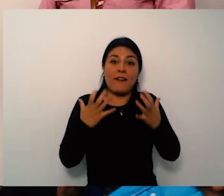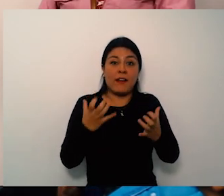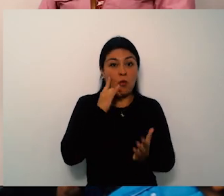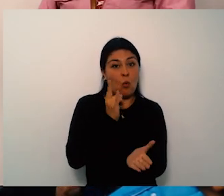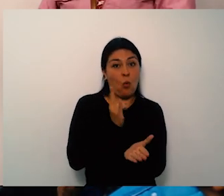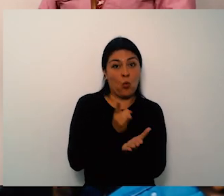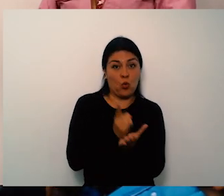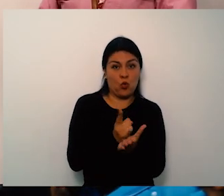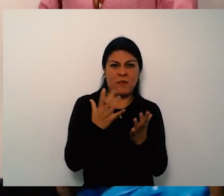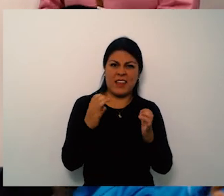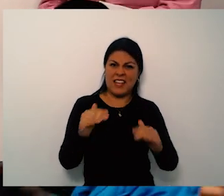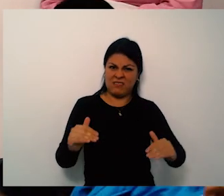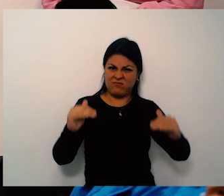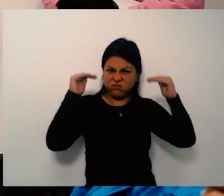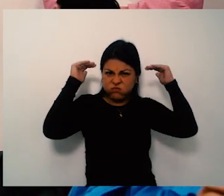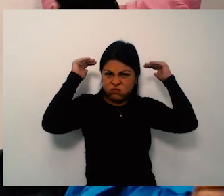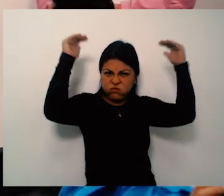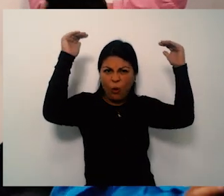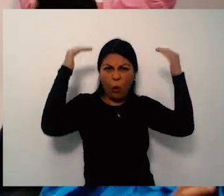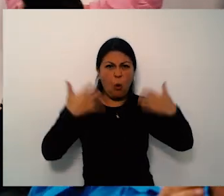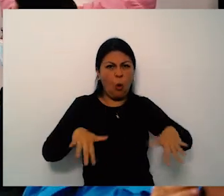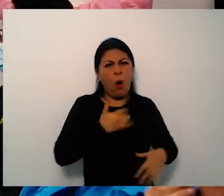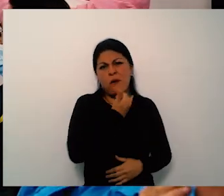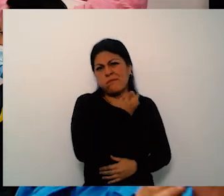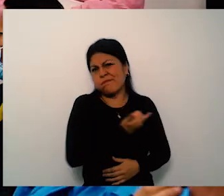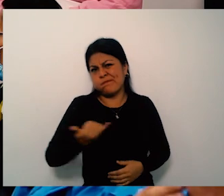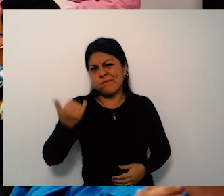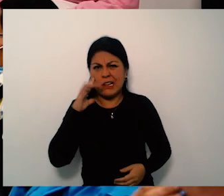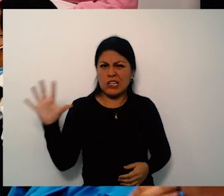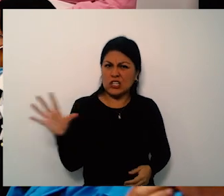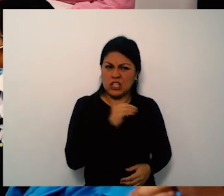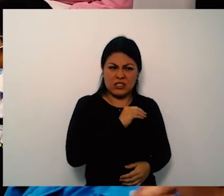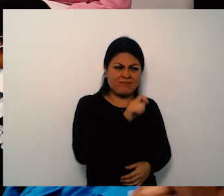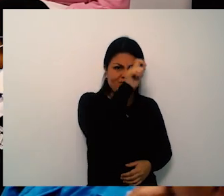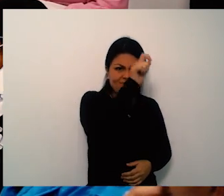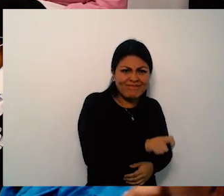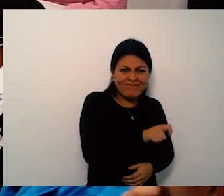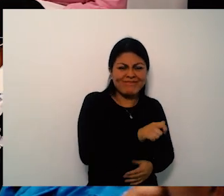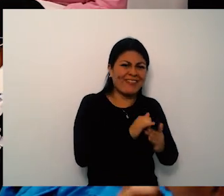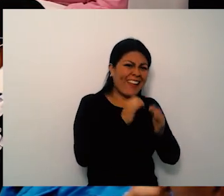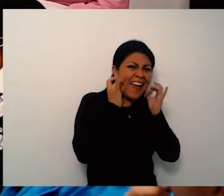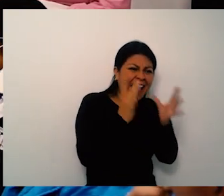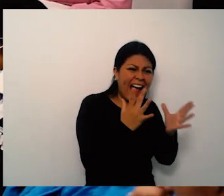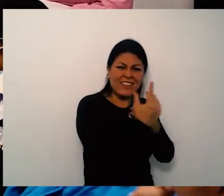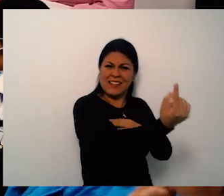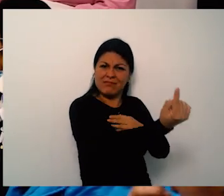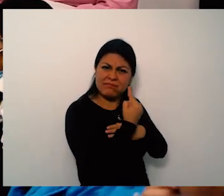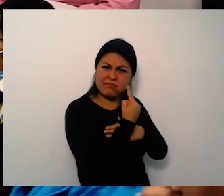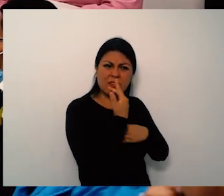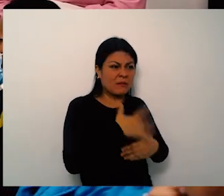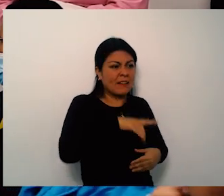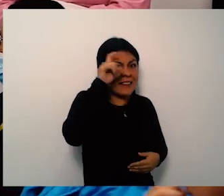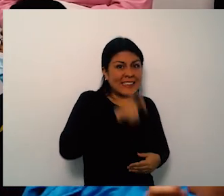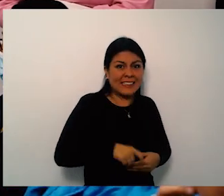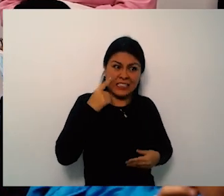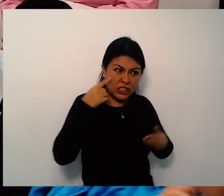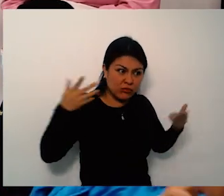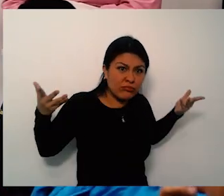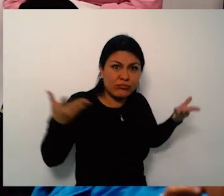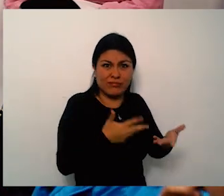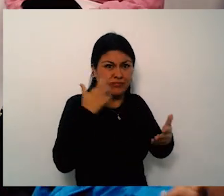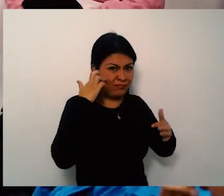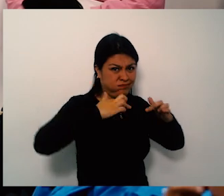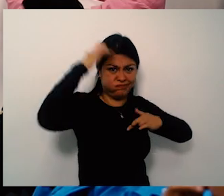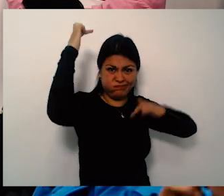medicalizada uno al día es decir es suficiente los equipos si las tuviéramos aquí pensando en plata las